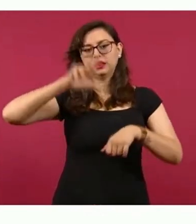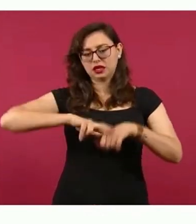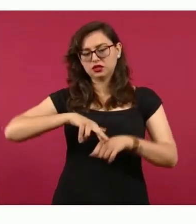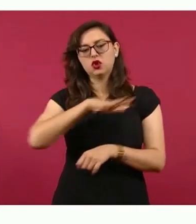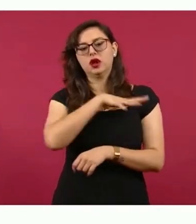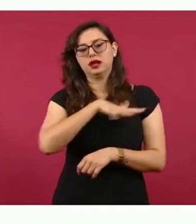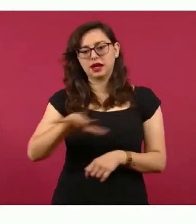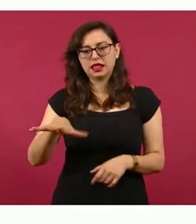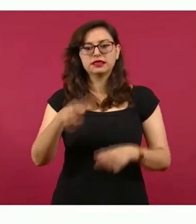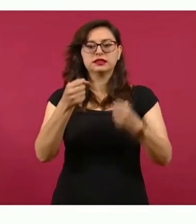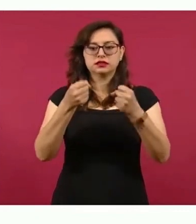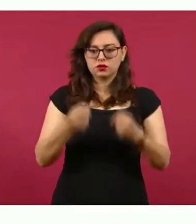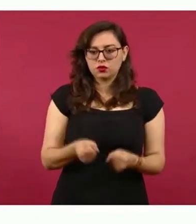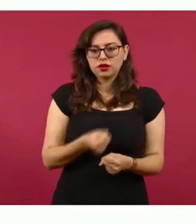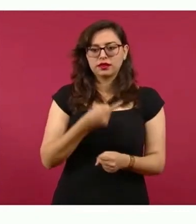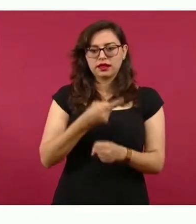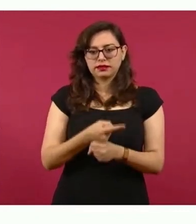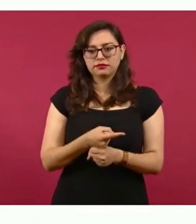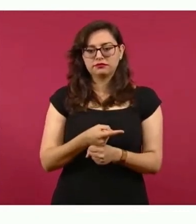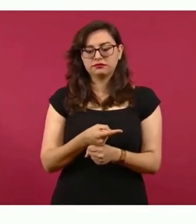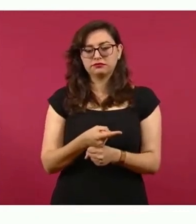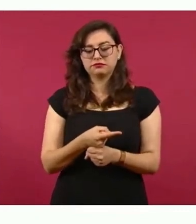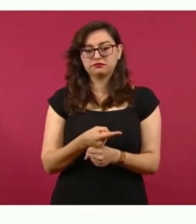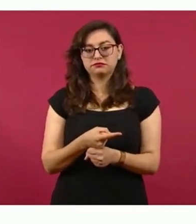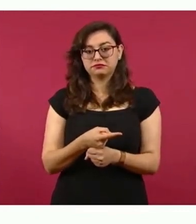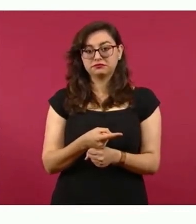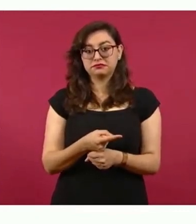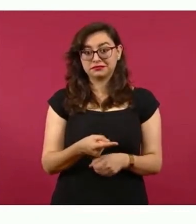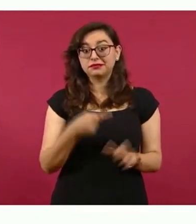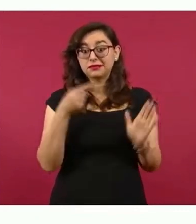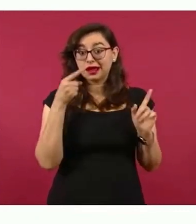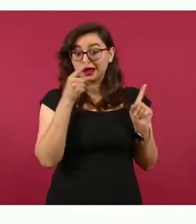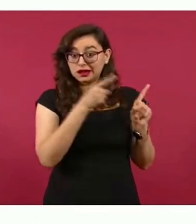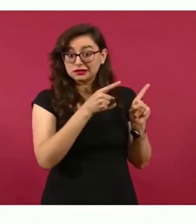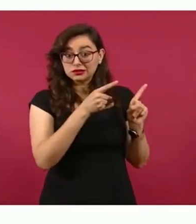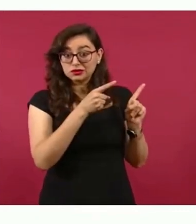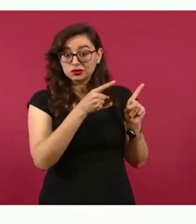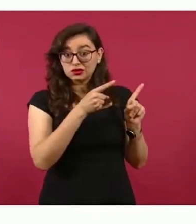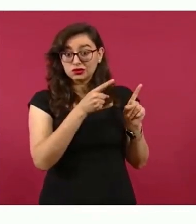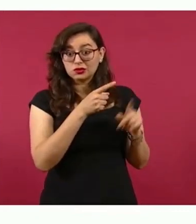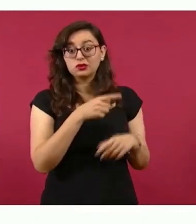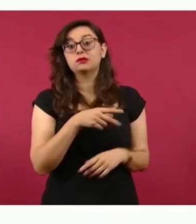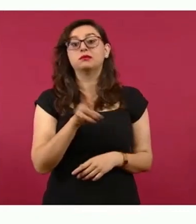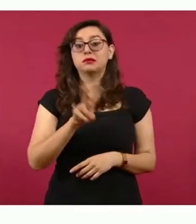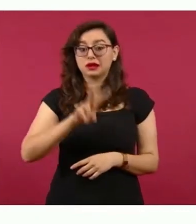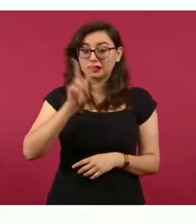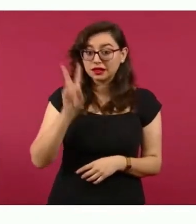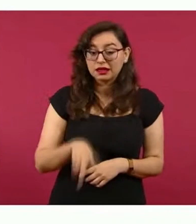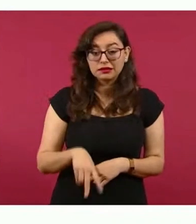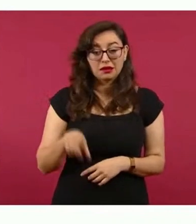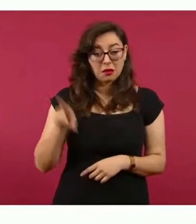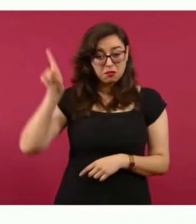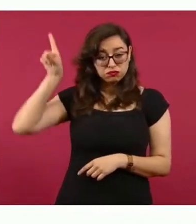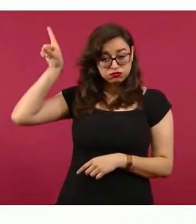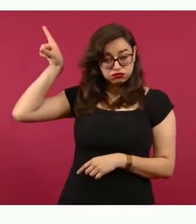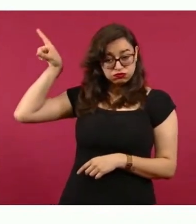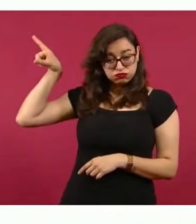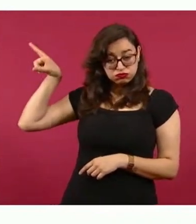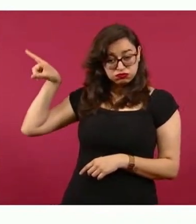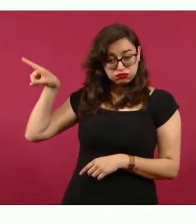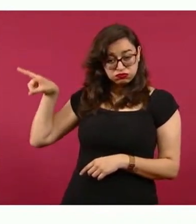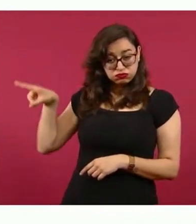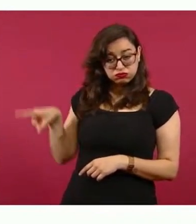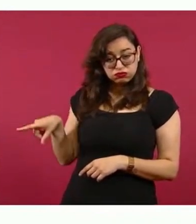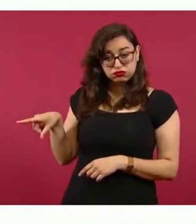Eso, esto, ninguno de